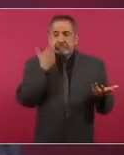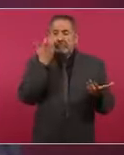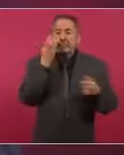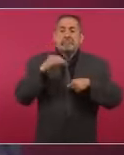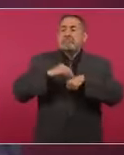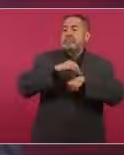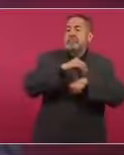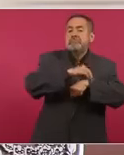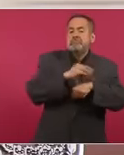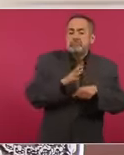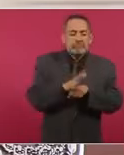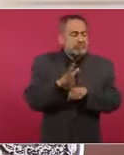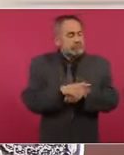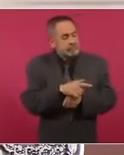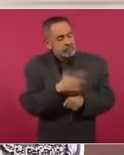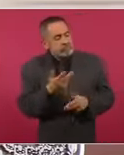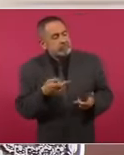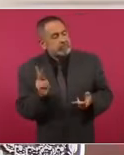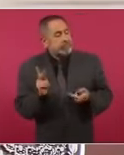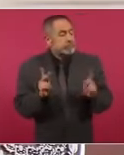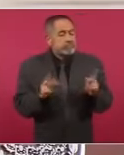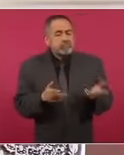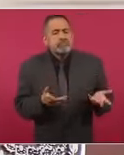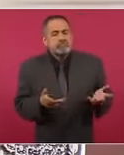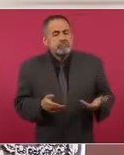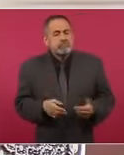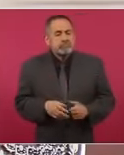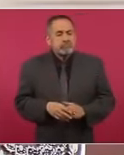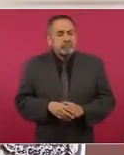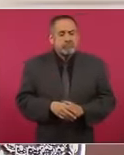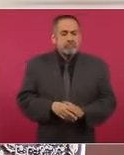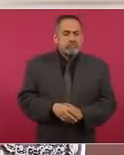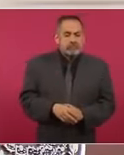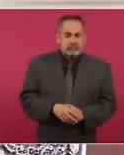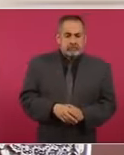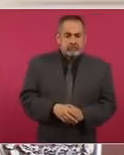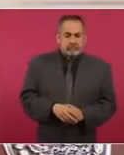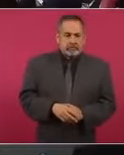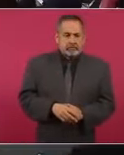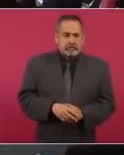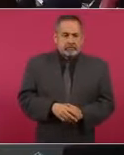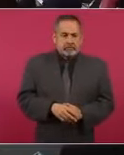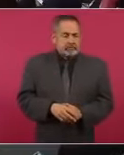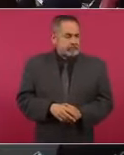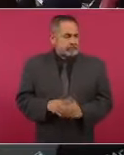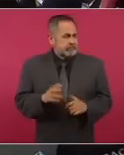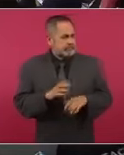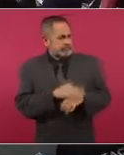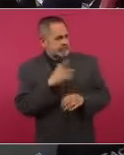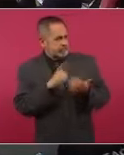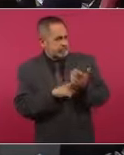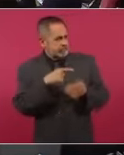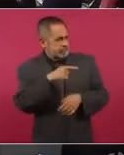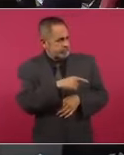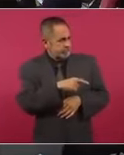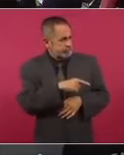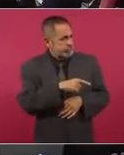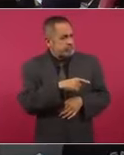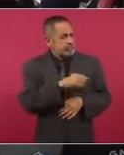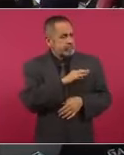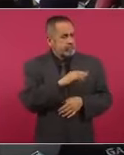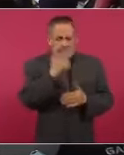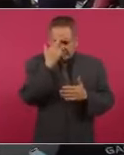o de qué privilegios gozan